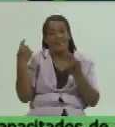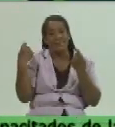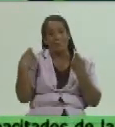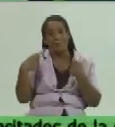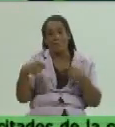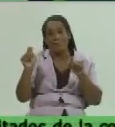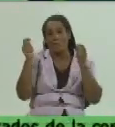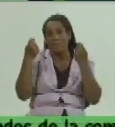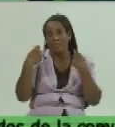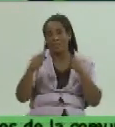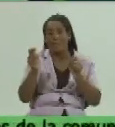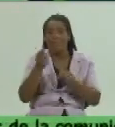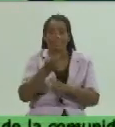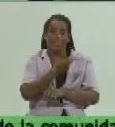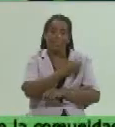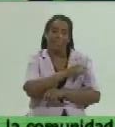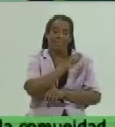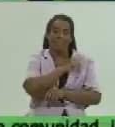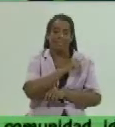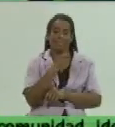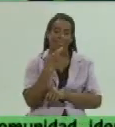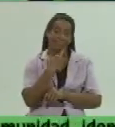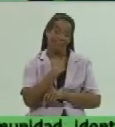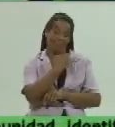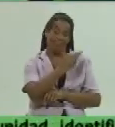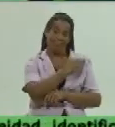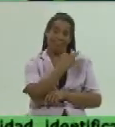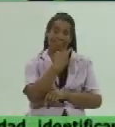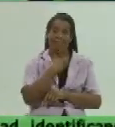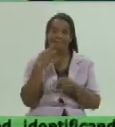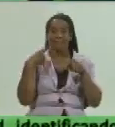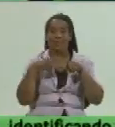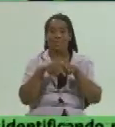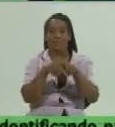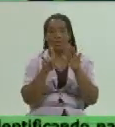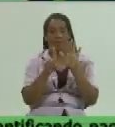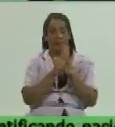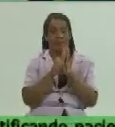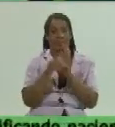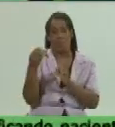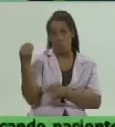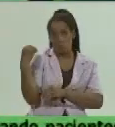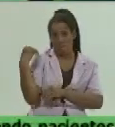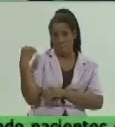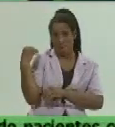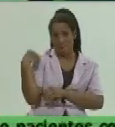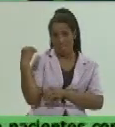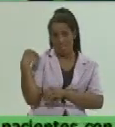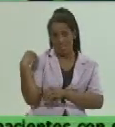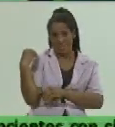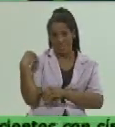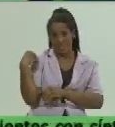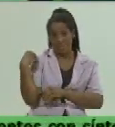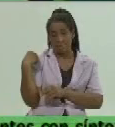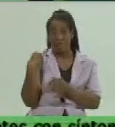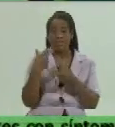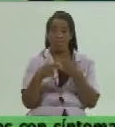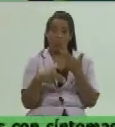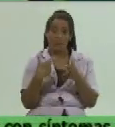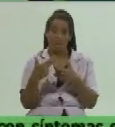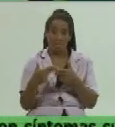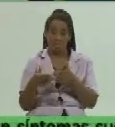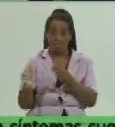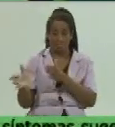con responsabilidad apegado a la ley eso es un llamado que le hacemos hemos desplazado los horarios de